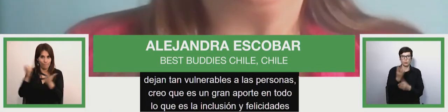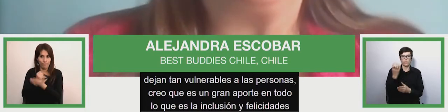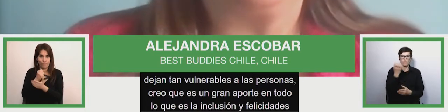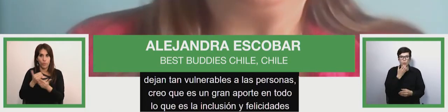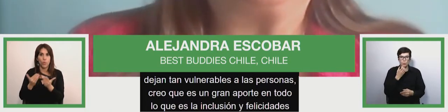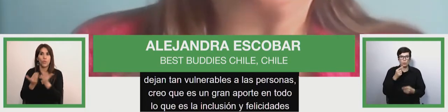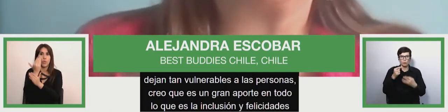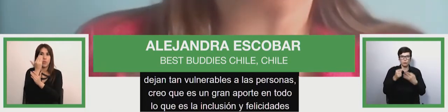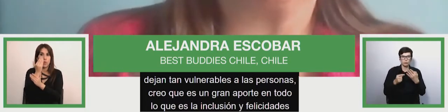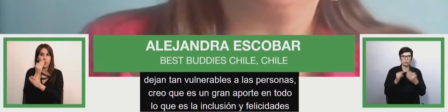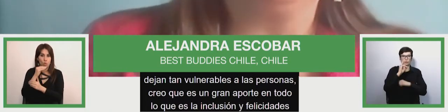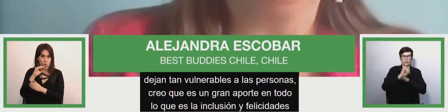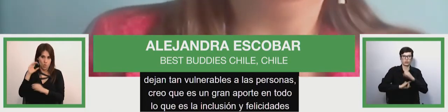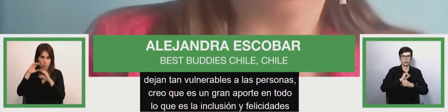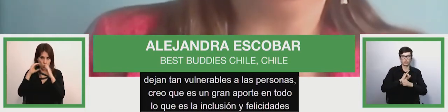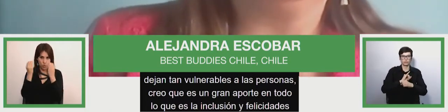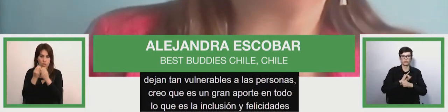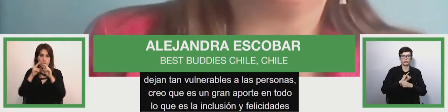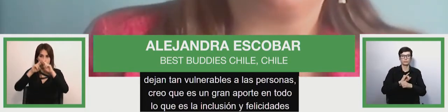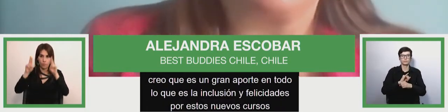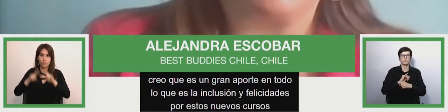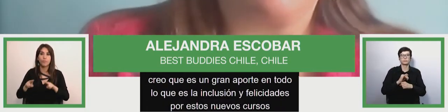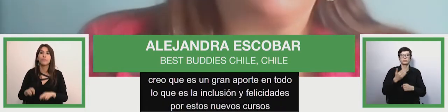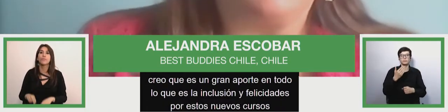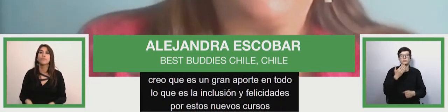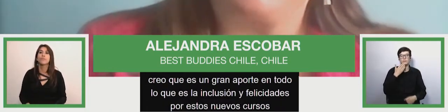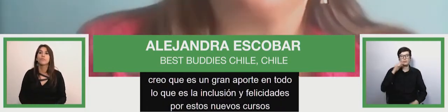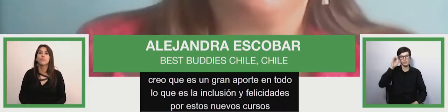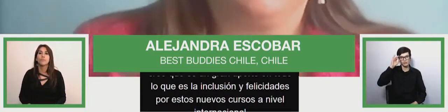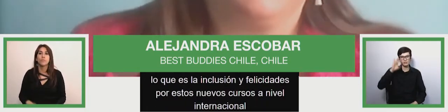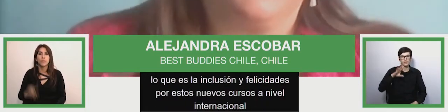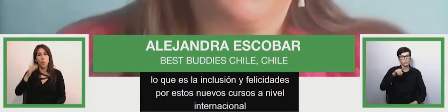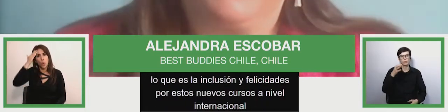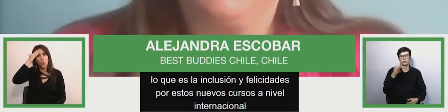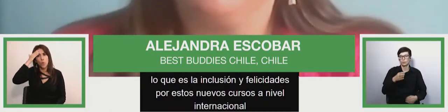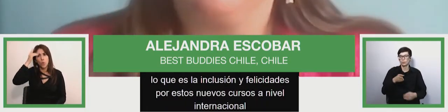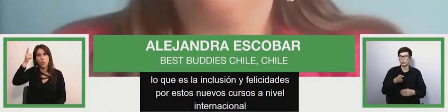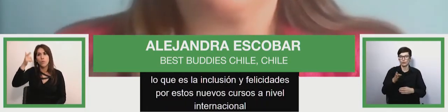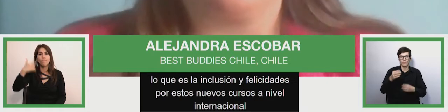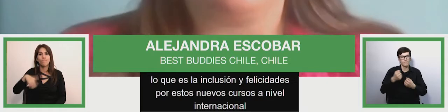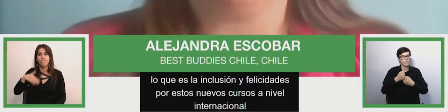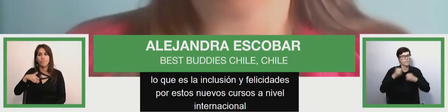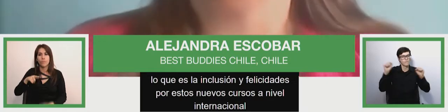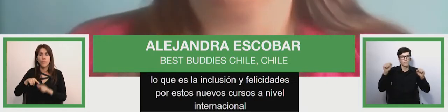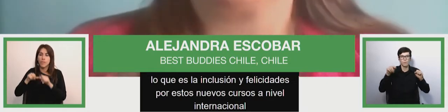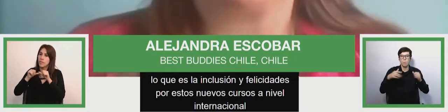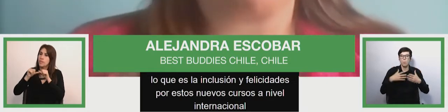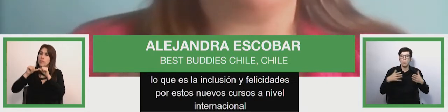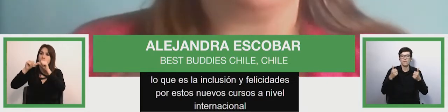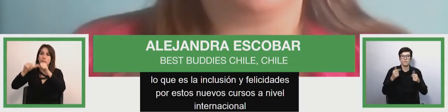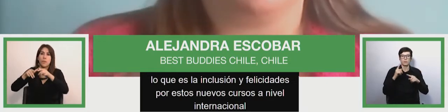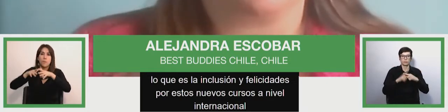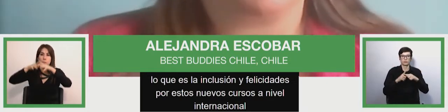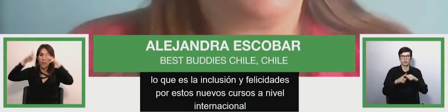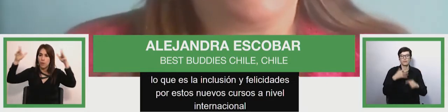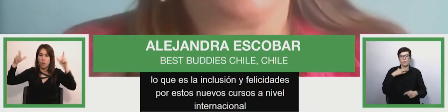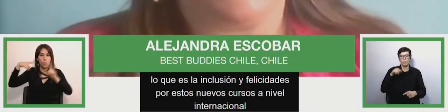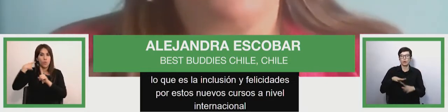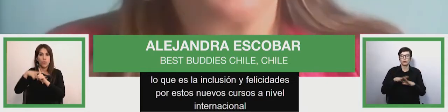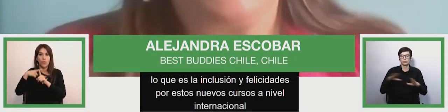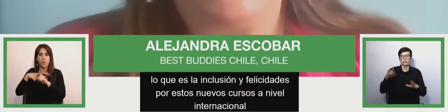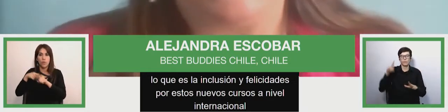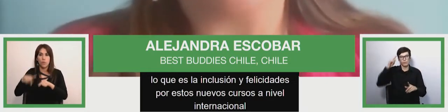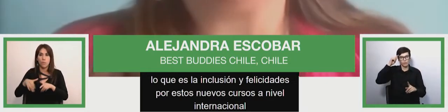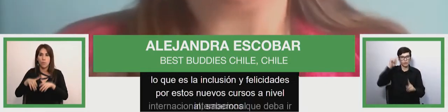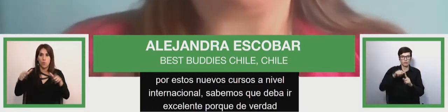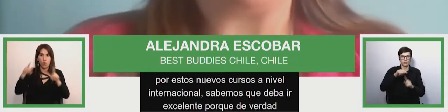a nivel internacional y sabemos que te va a ir excelente porque de verdad es una gran misión lo que ustedes hacen